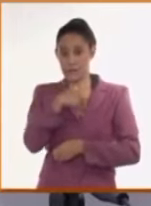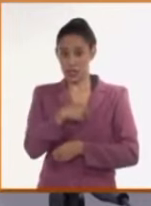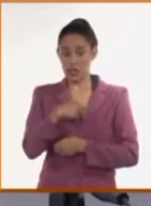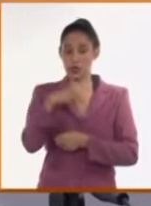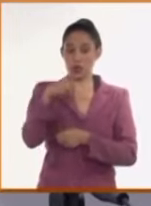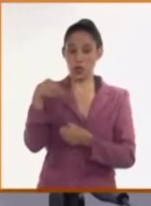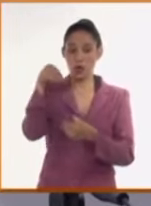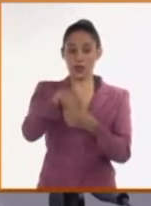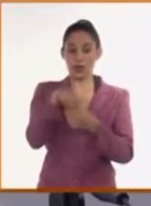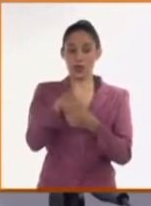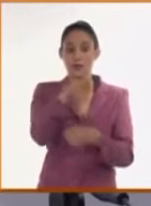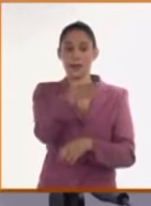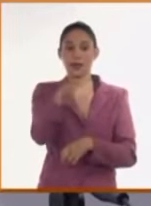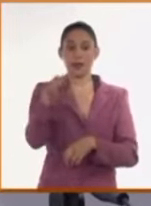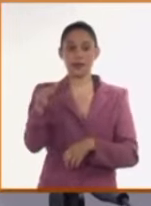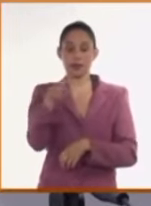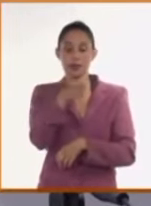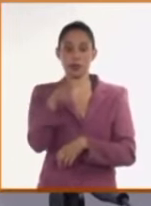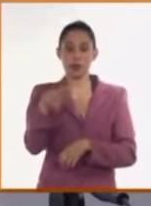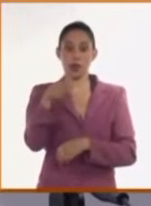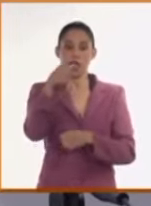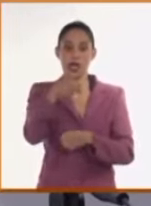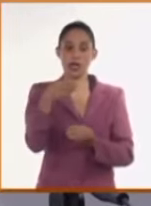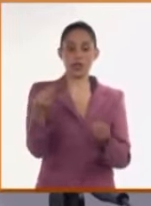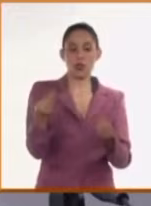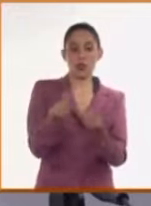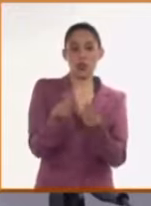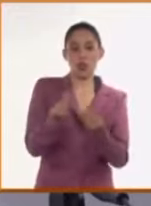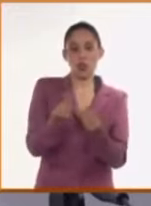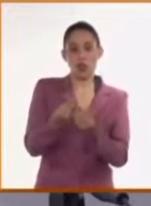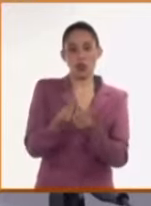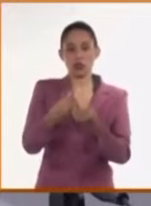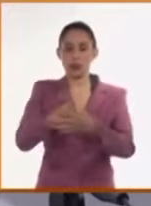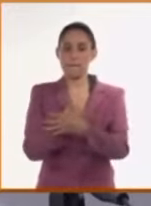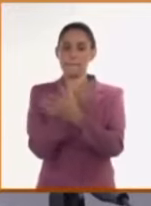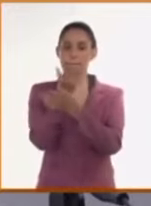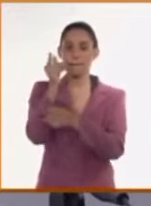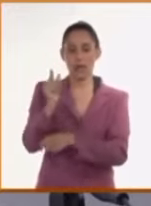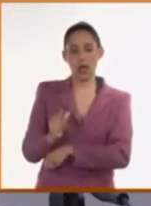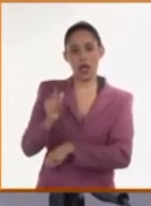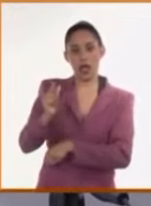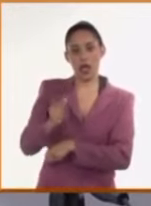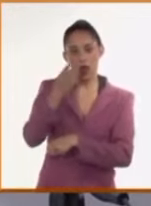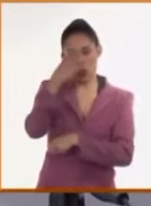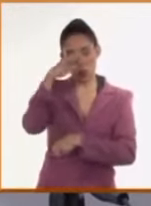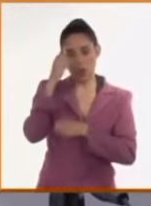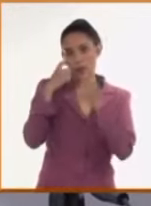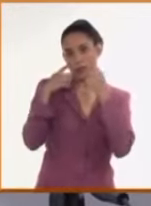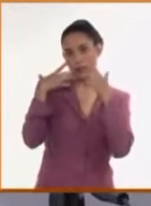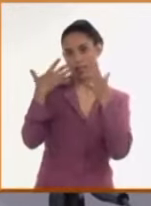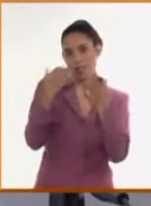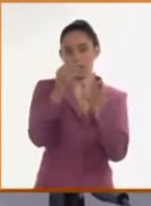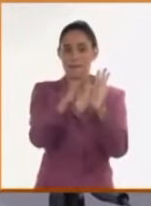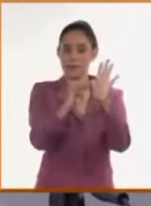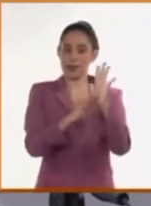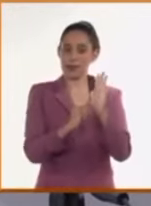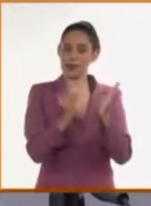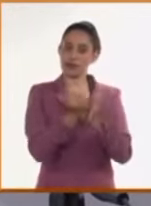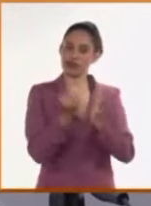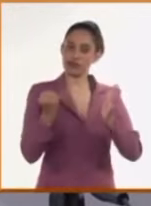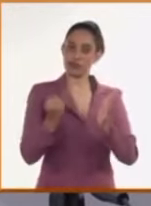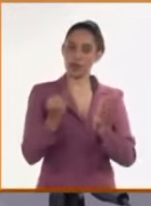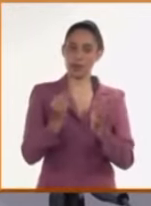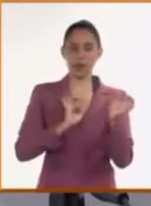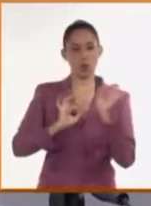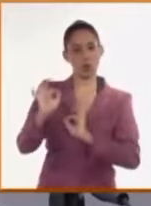en Puerto Príncipe junto al personal de la embajada cubana que ha tomado todas las medidas para la seguridad y la